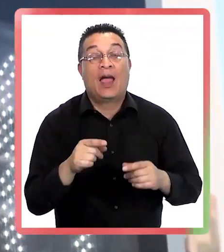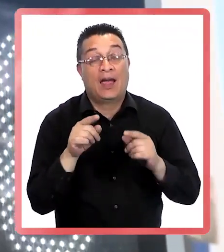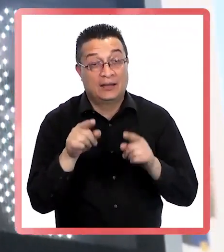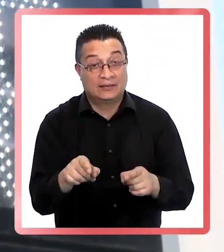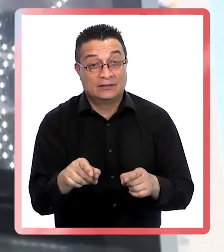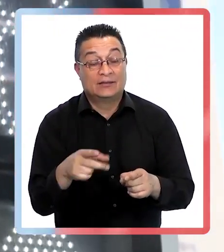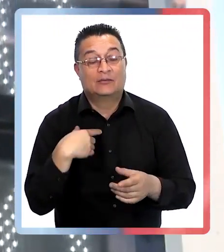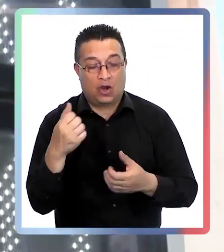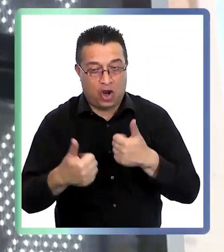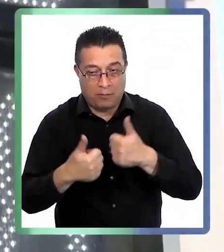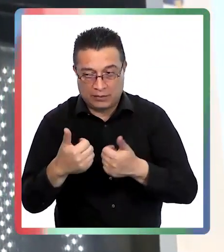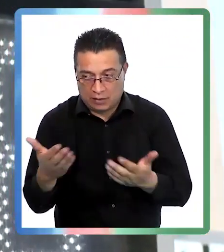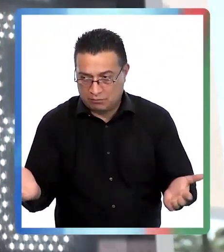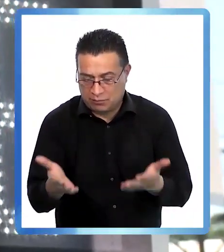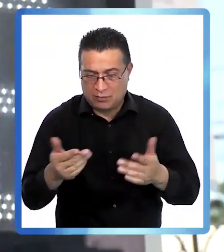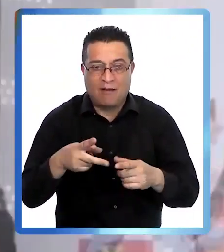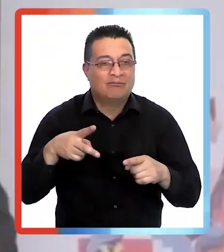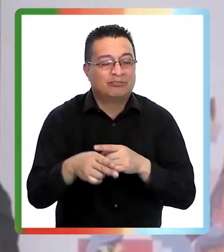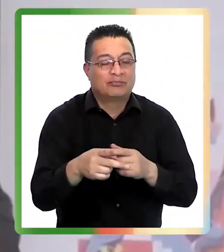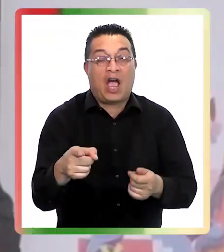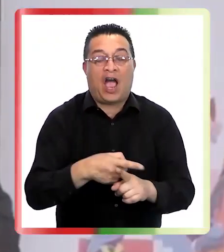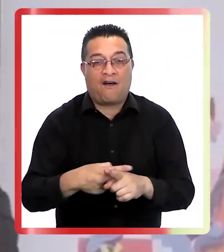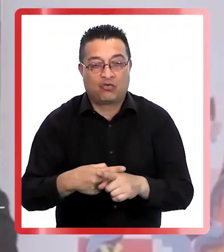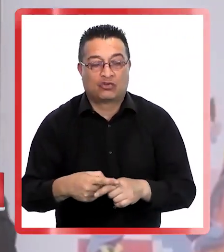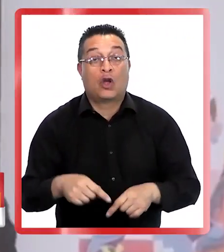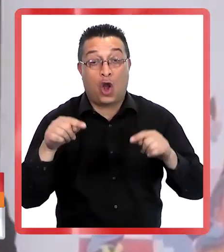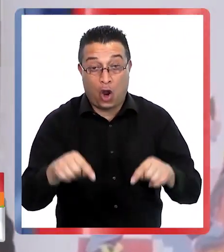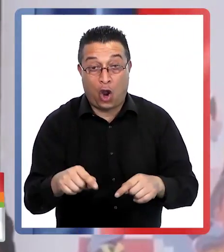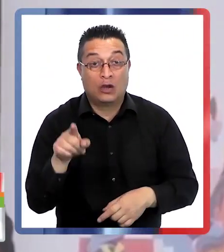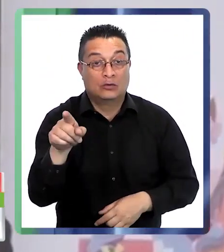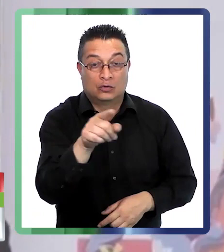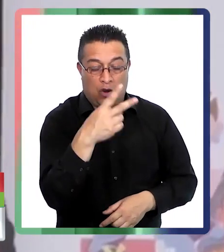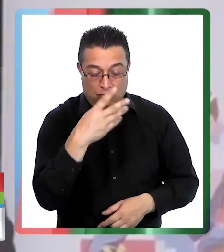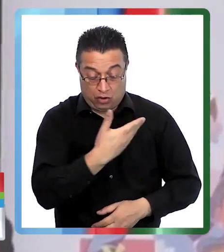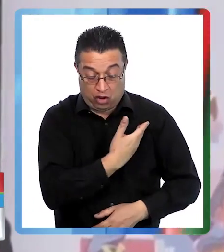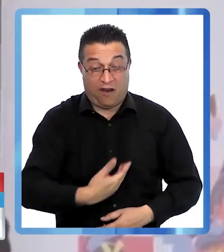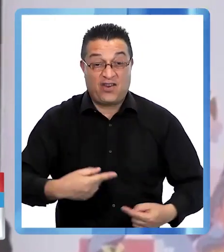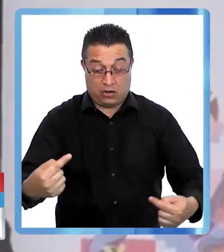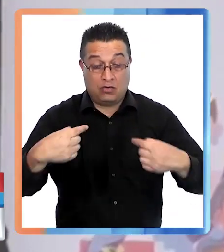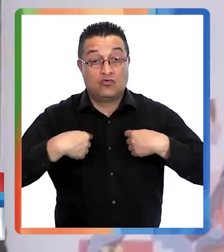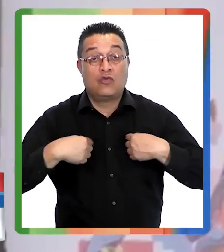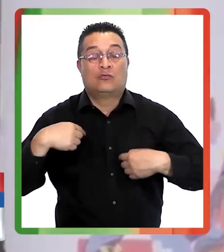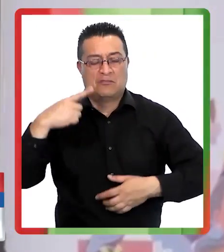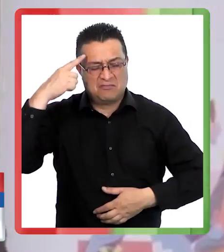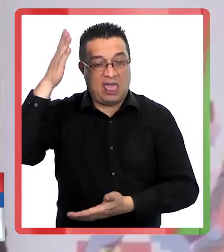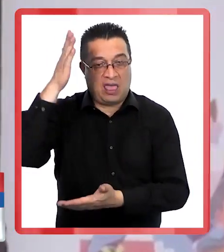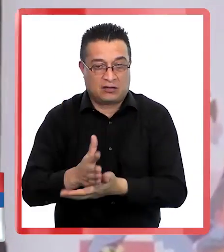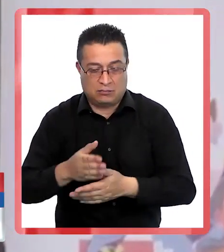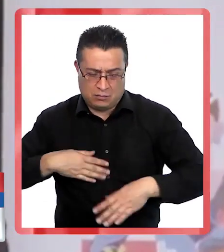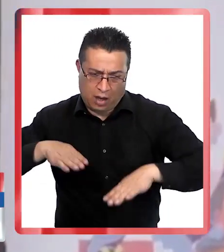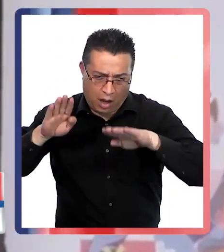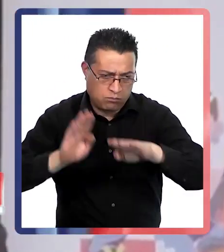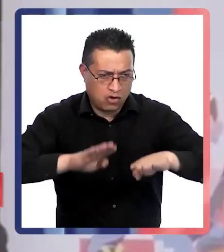fin a los abusos. Hoy tienen ante ustedes un gobierno que está decidido a apoyarlos y hacer todo lo posible y dar lo mejor